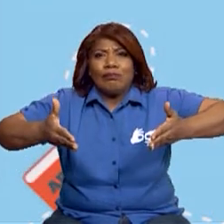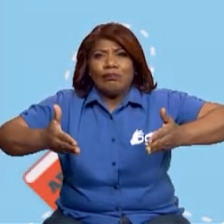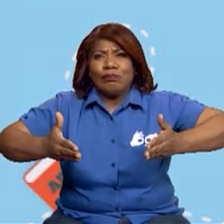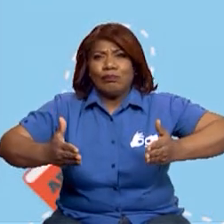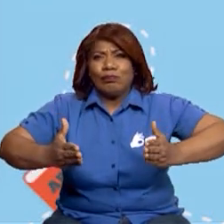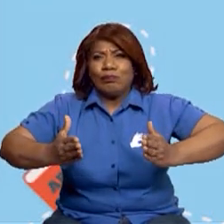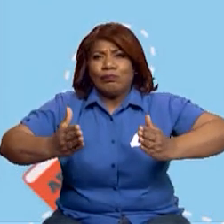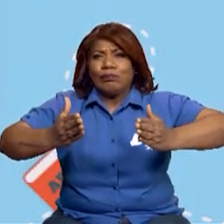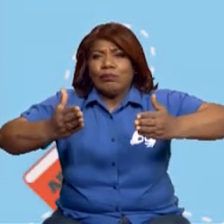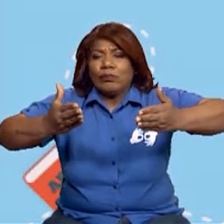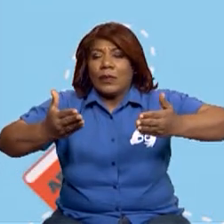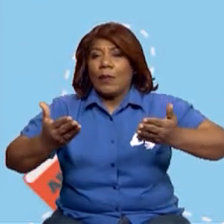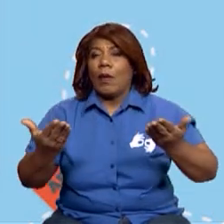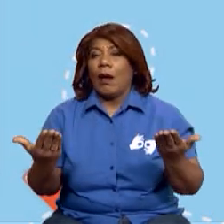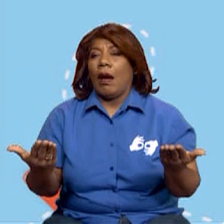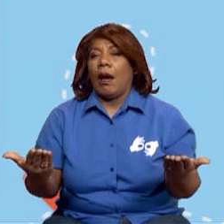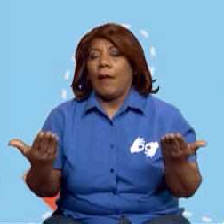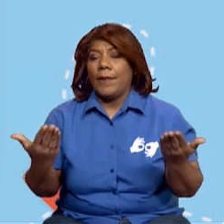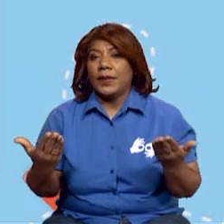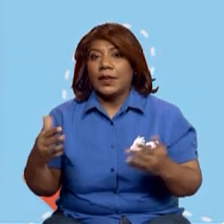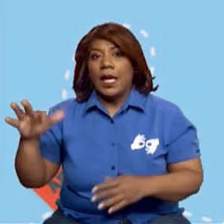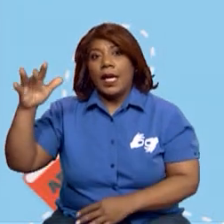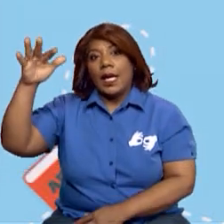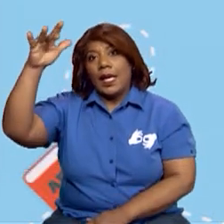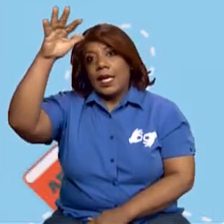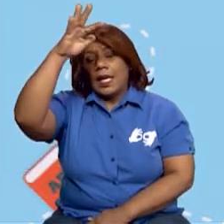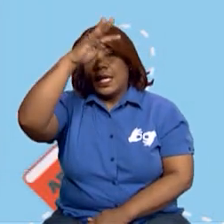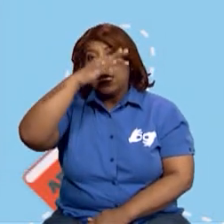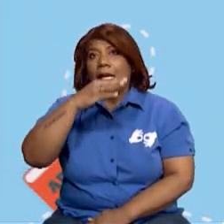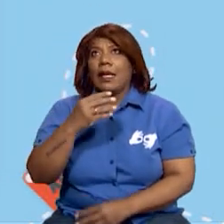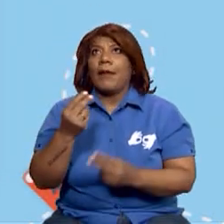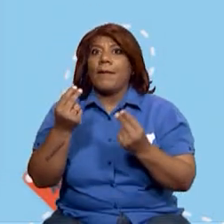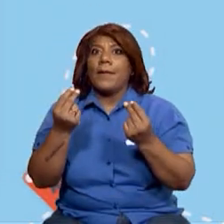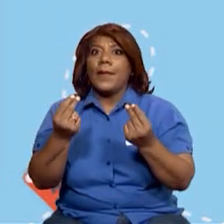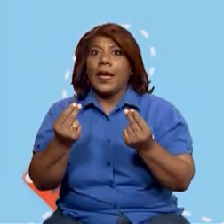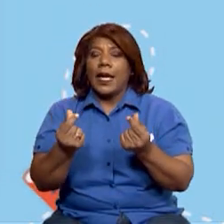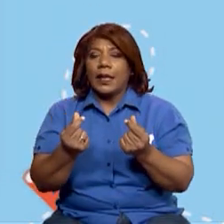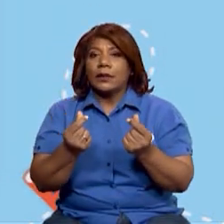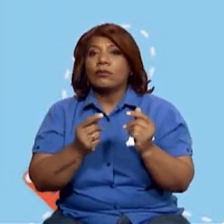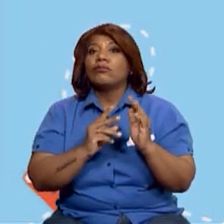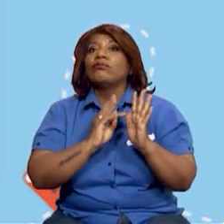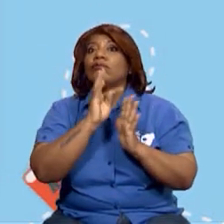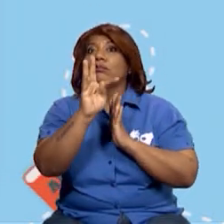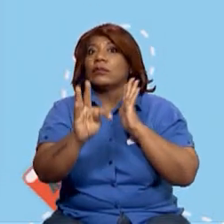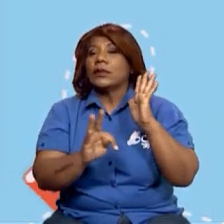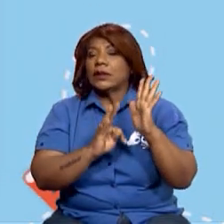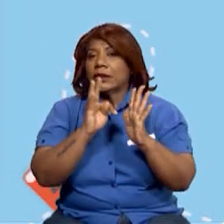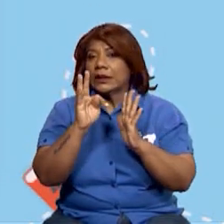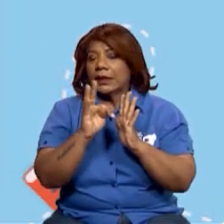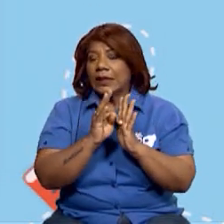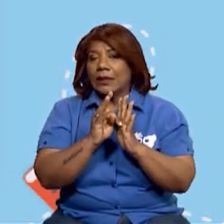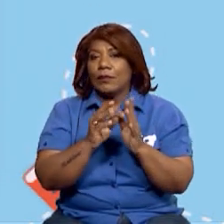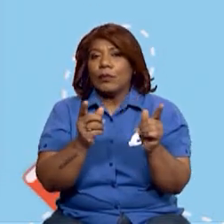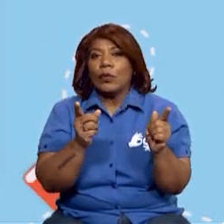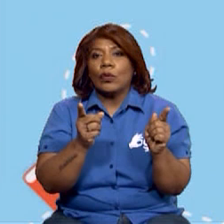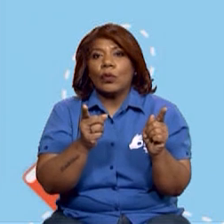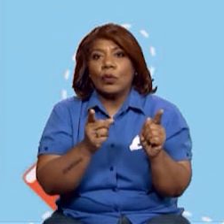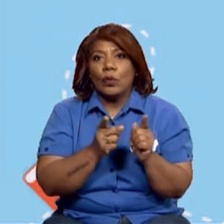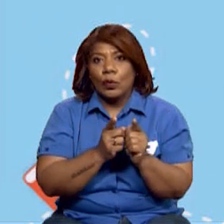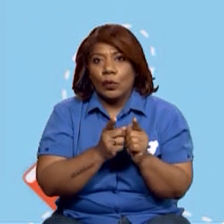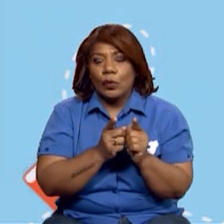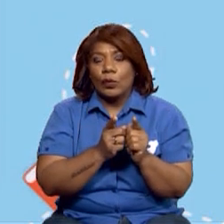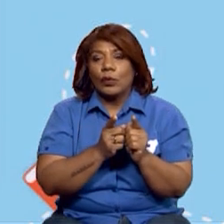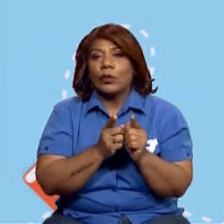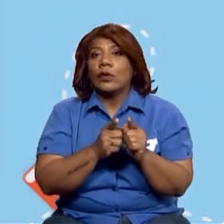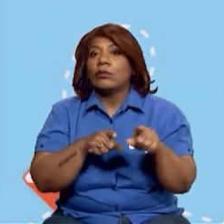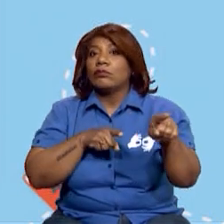equipo. En las aéreas, agilidad, rapidez. En la logística, manteniendo la